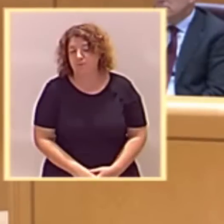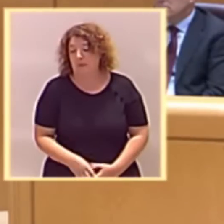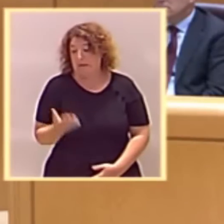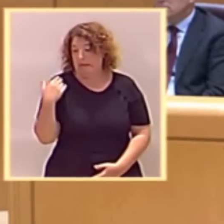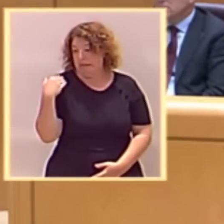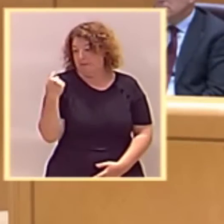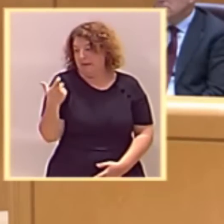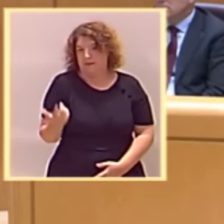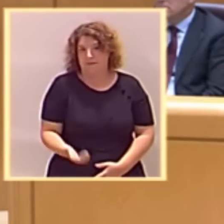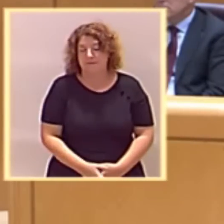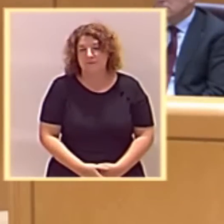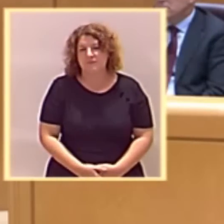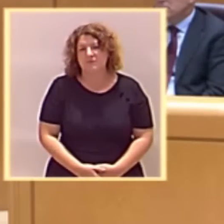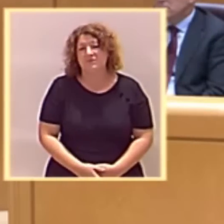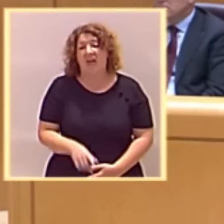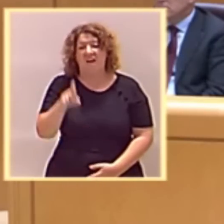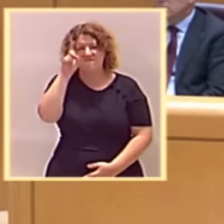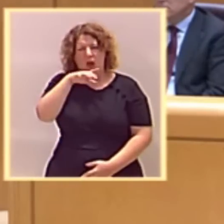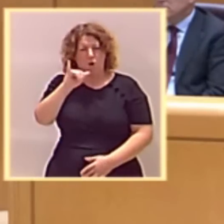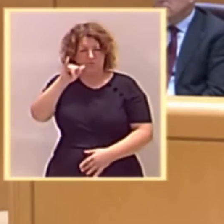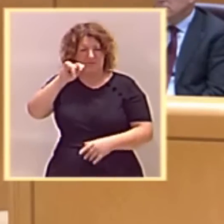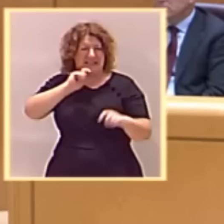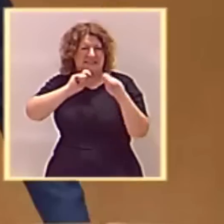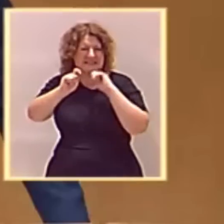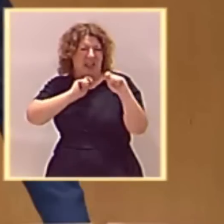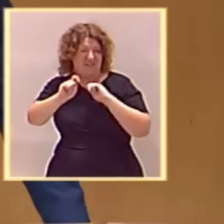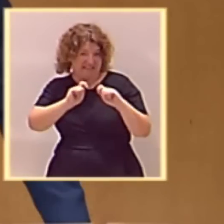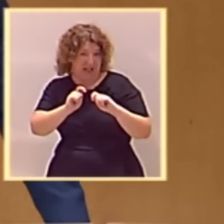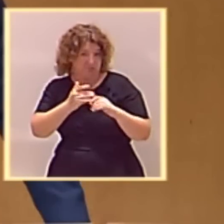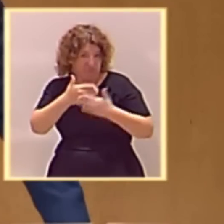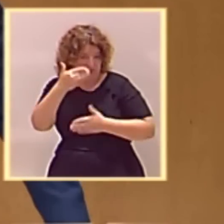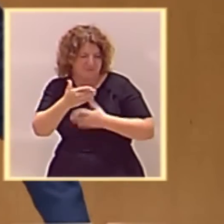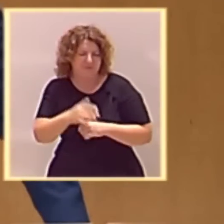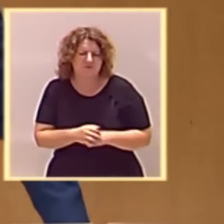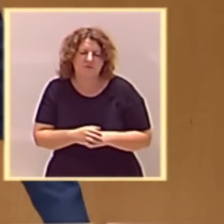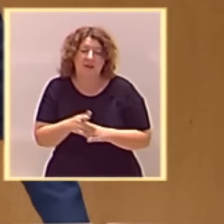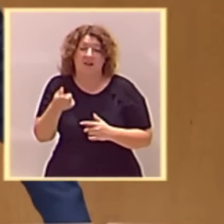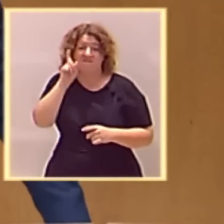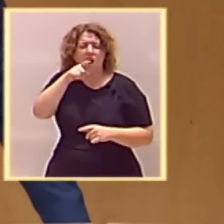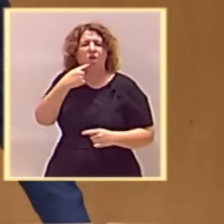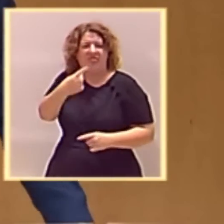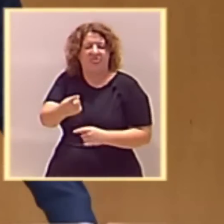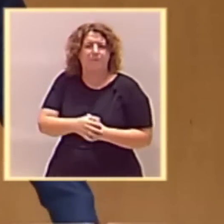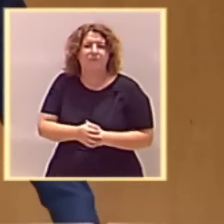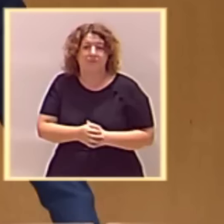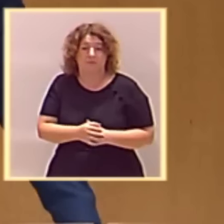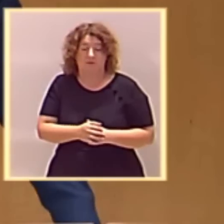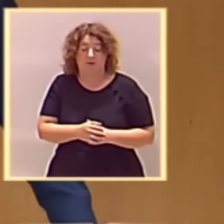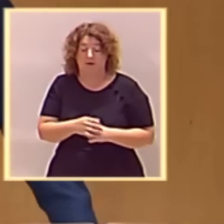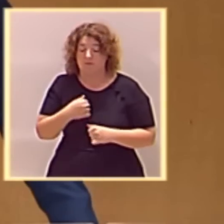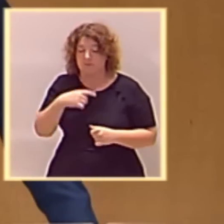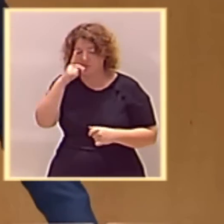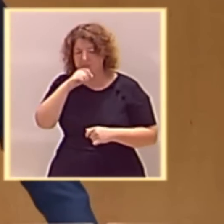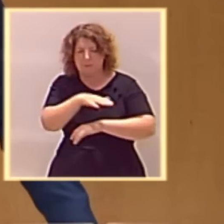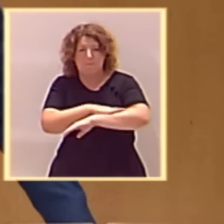muy pocos días, el señor Feijó hizo una entrevista en la que decía que el Gobierno, lo recordó precisamente